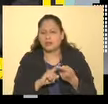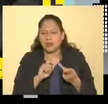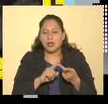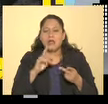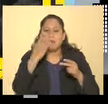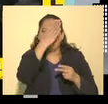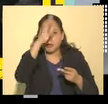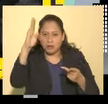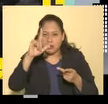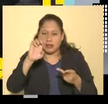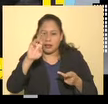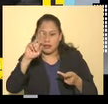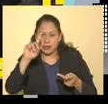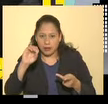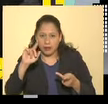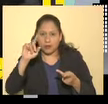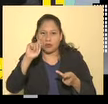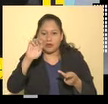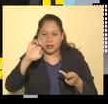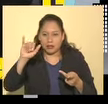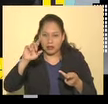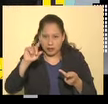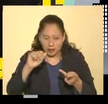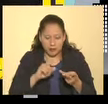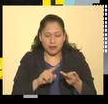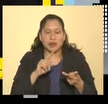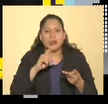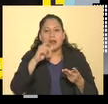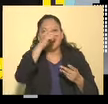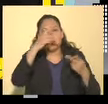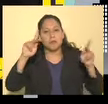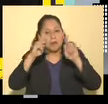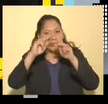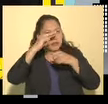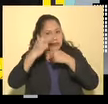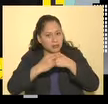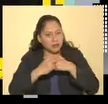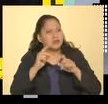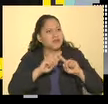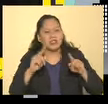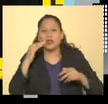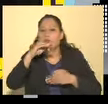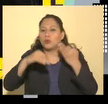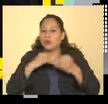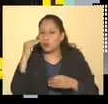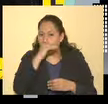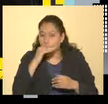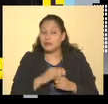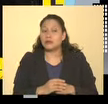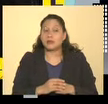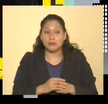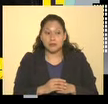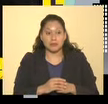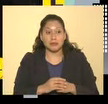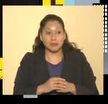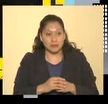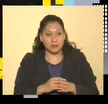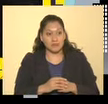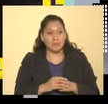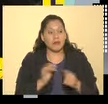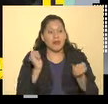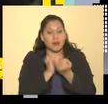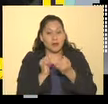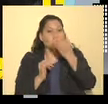Tejada, los recintos que tenemos en Palacio Nacional. Y todo es gratuito. O ahí inviten a Palacio o a la